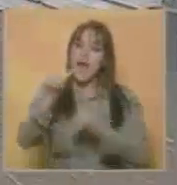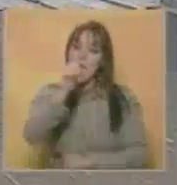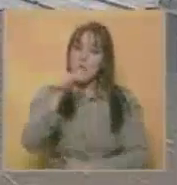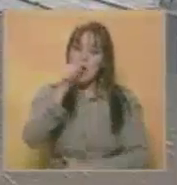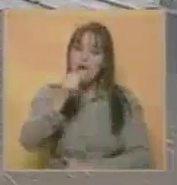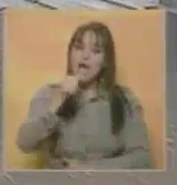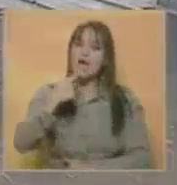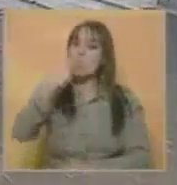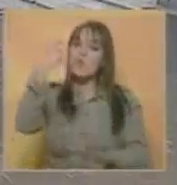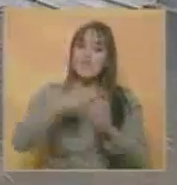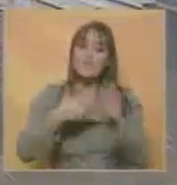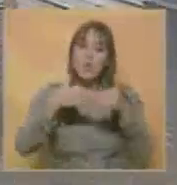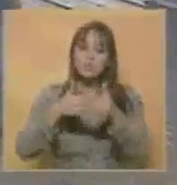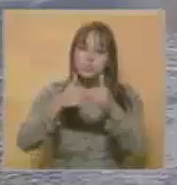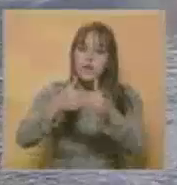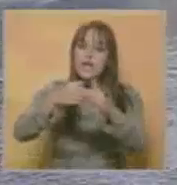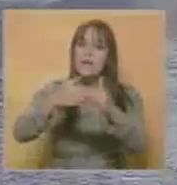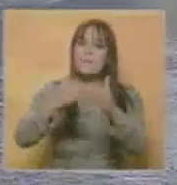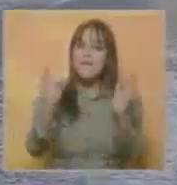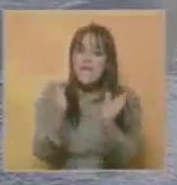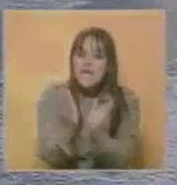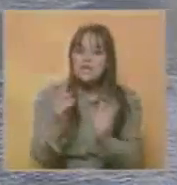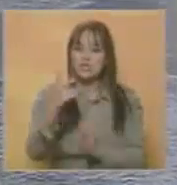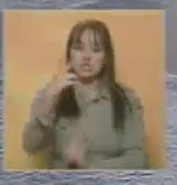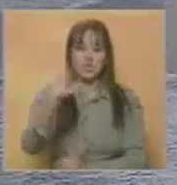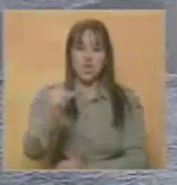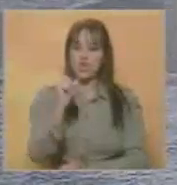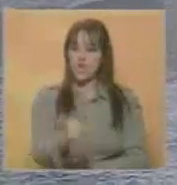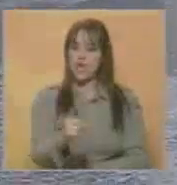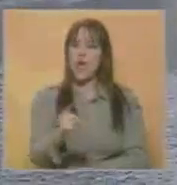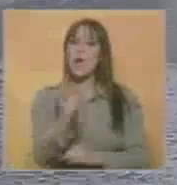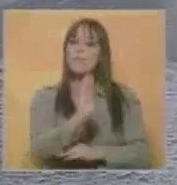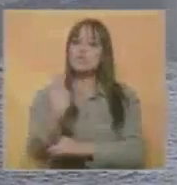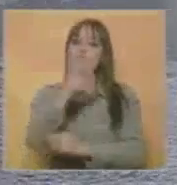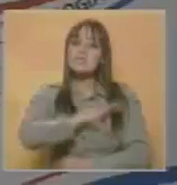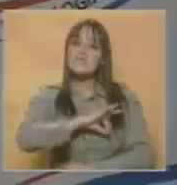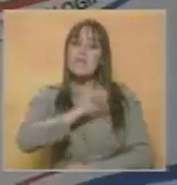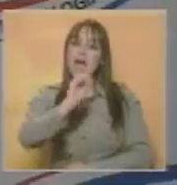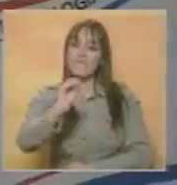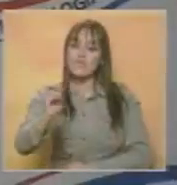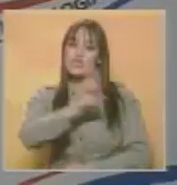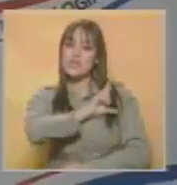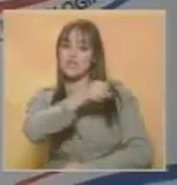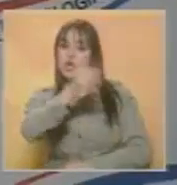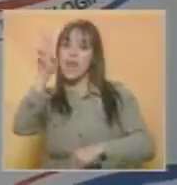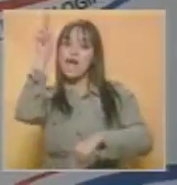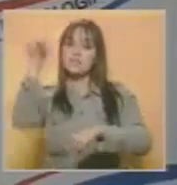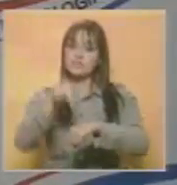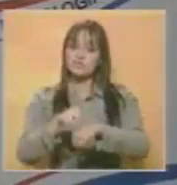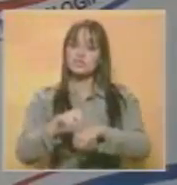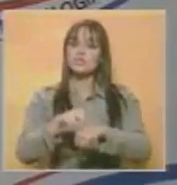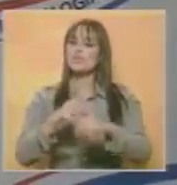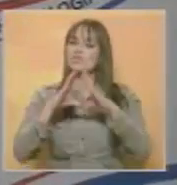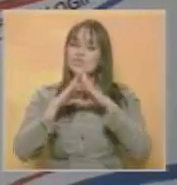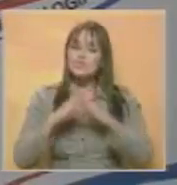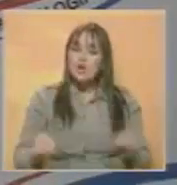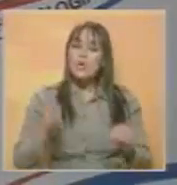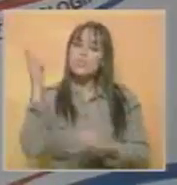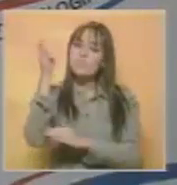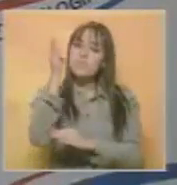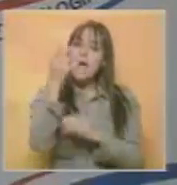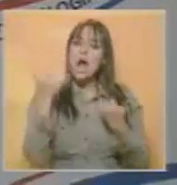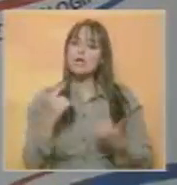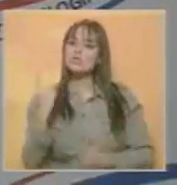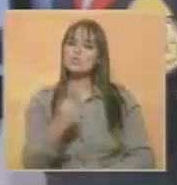restringió el zarpe de embarcaciones menores. El director de Protección Civil enfatizó que los organismos nacionales están desplegados y que hasta